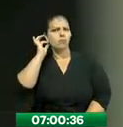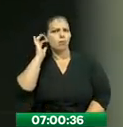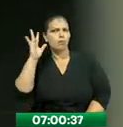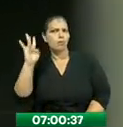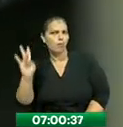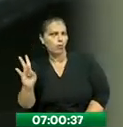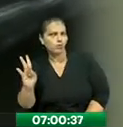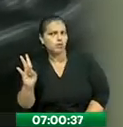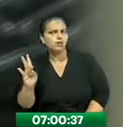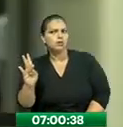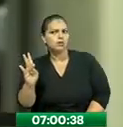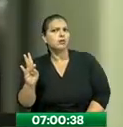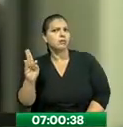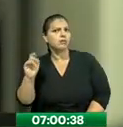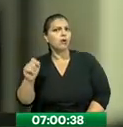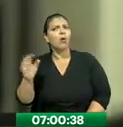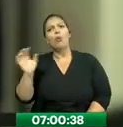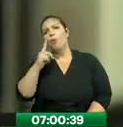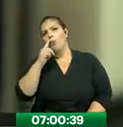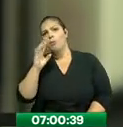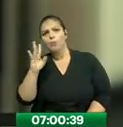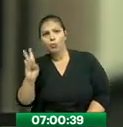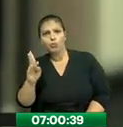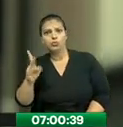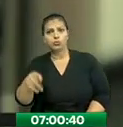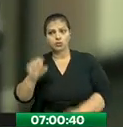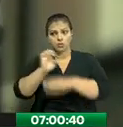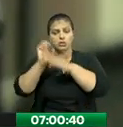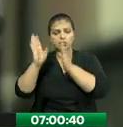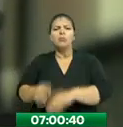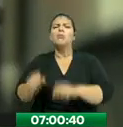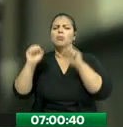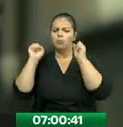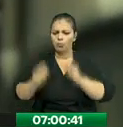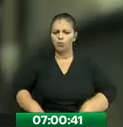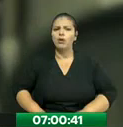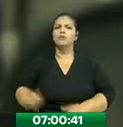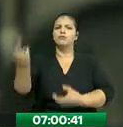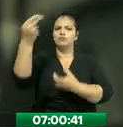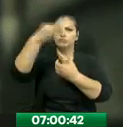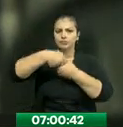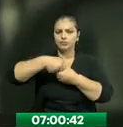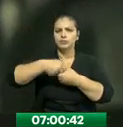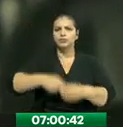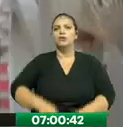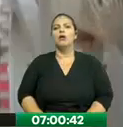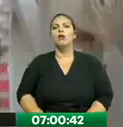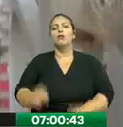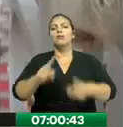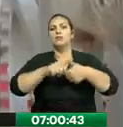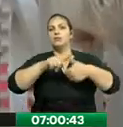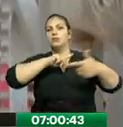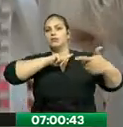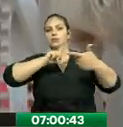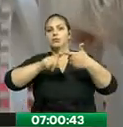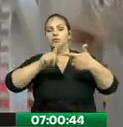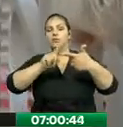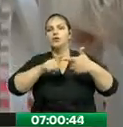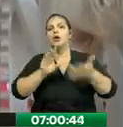Ecuador. El segundo requisito requiere que haya cursado 12 años de educación primaria o secundaria, o en su defecto,